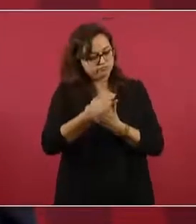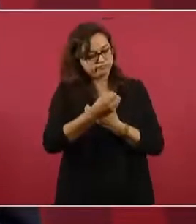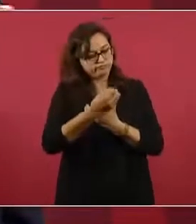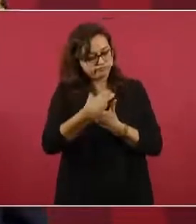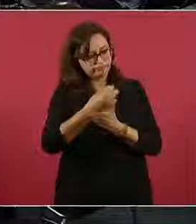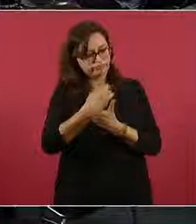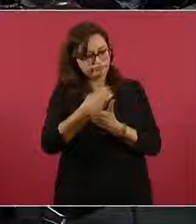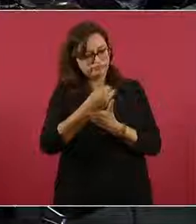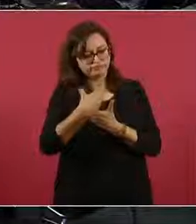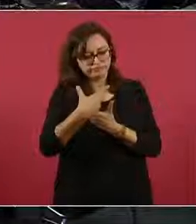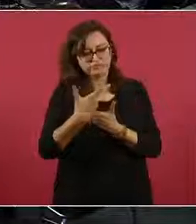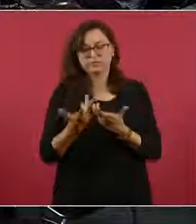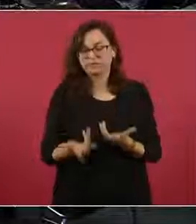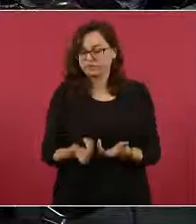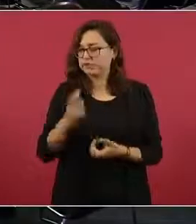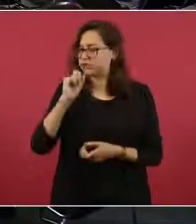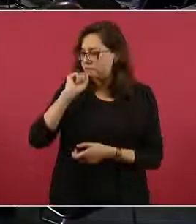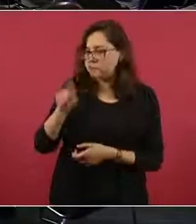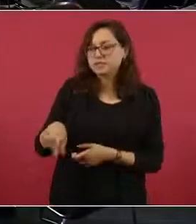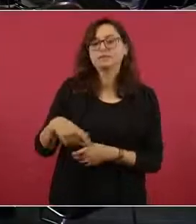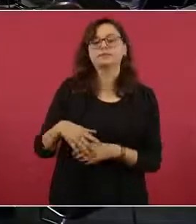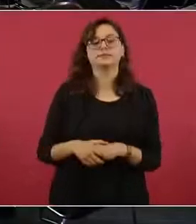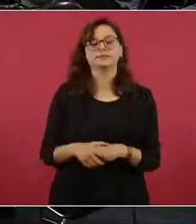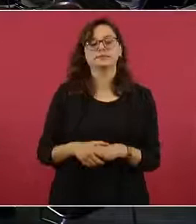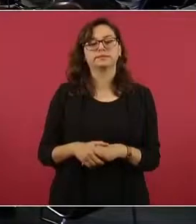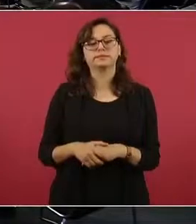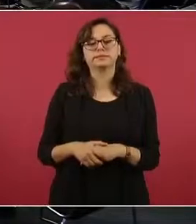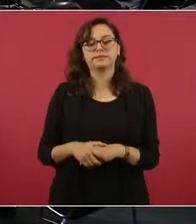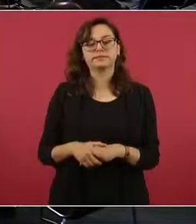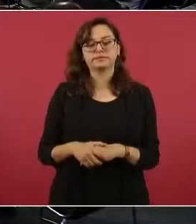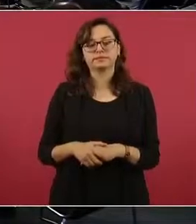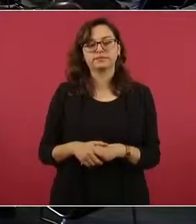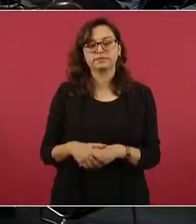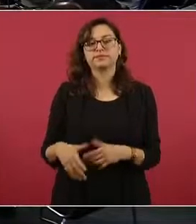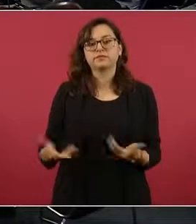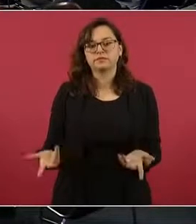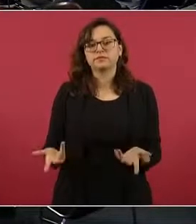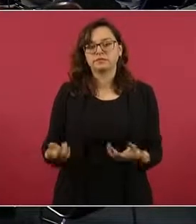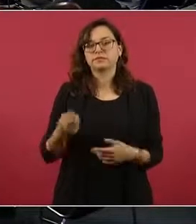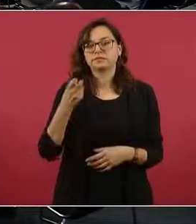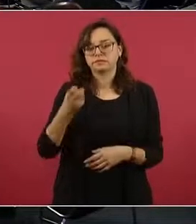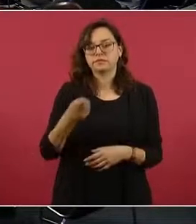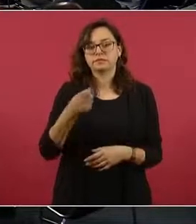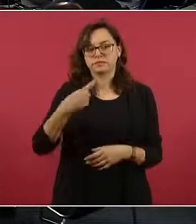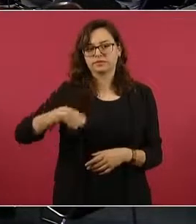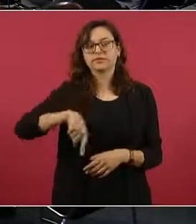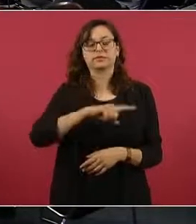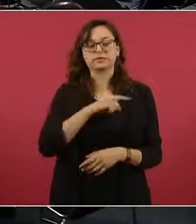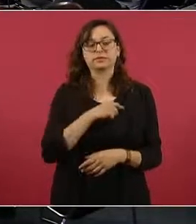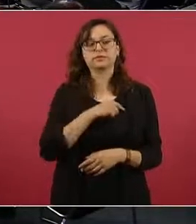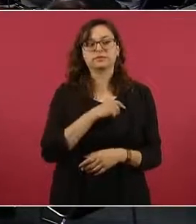para el Bienestar o Sembrando Vida cobre ahí. Y ya estamos dispersando